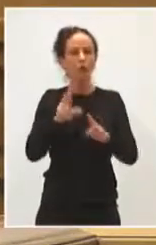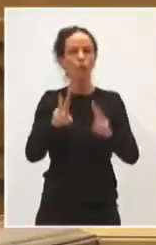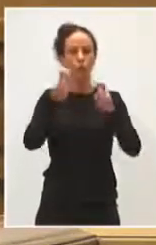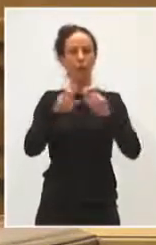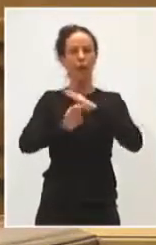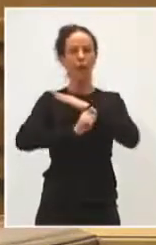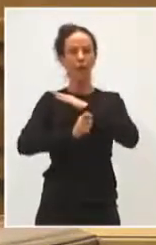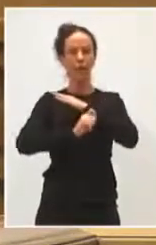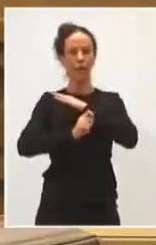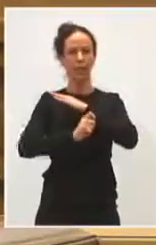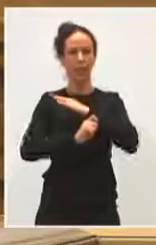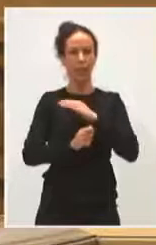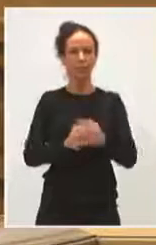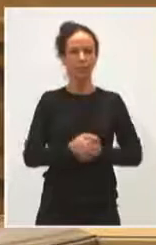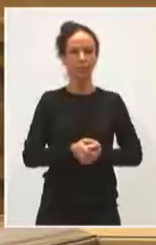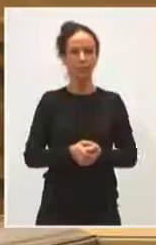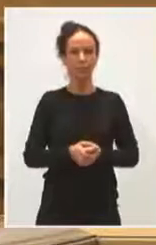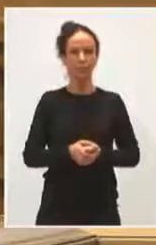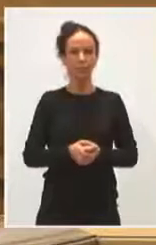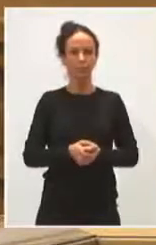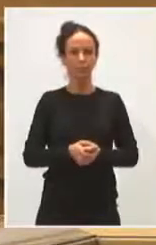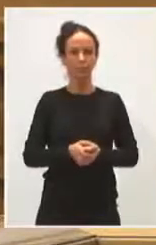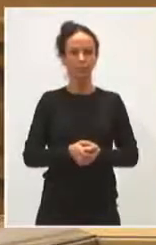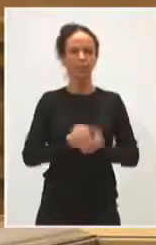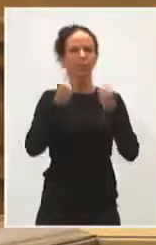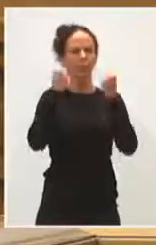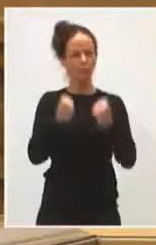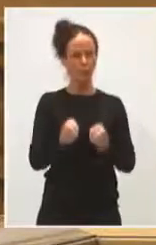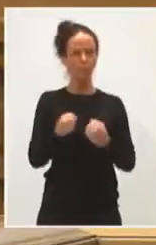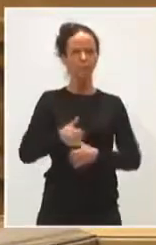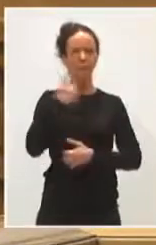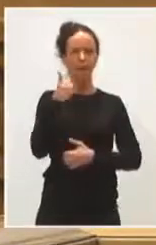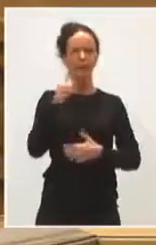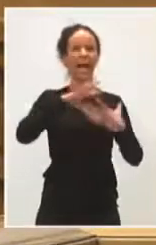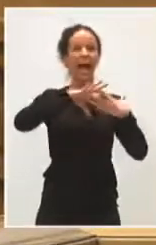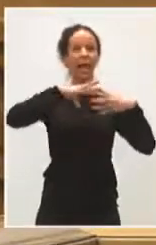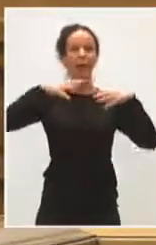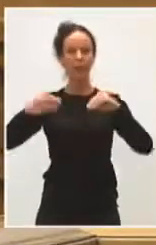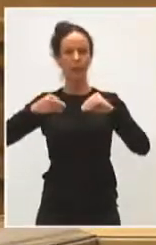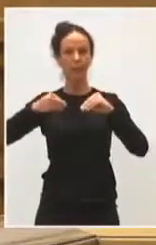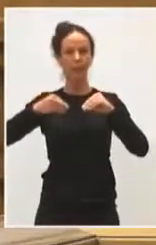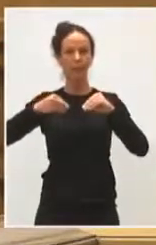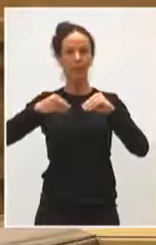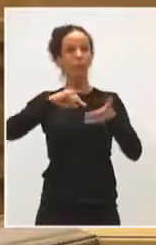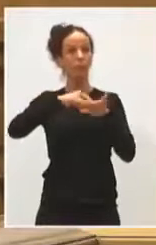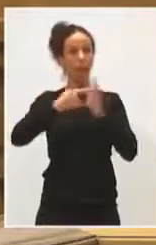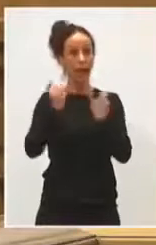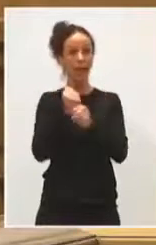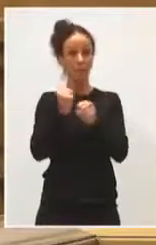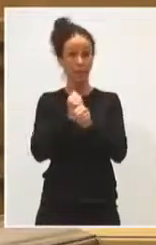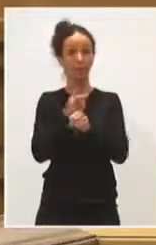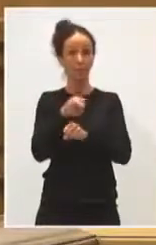más reforzada y adaptada de los planes de empleo. Queremos